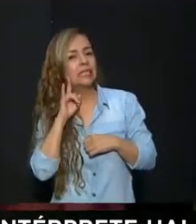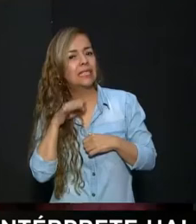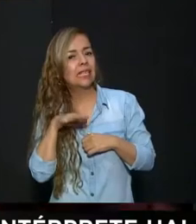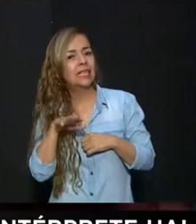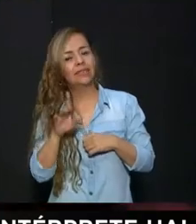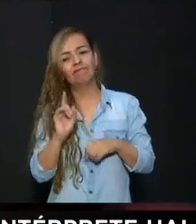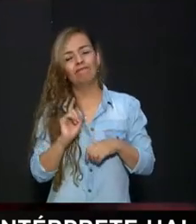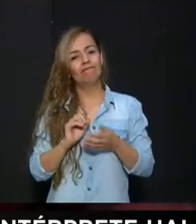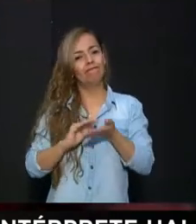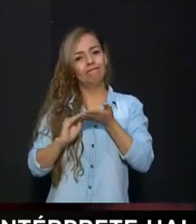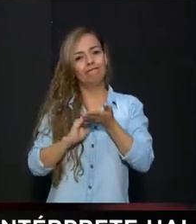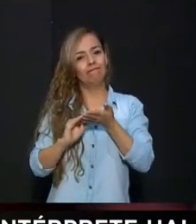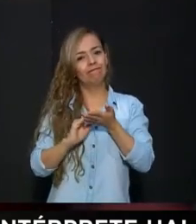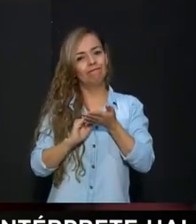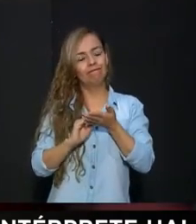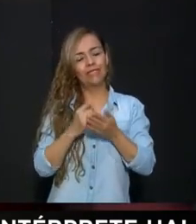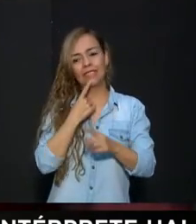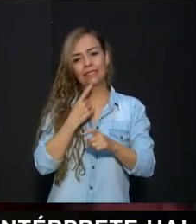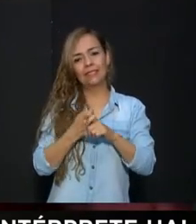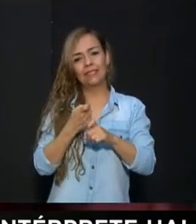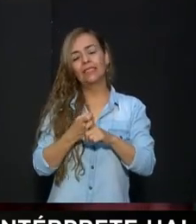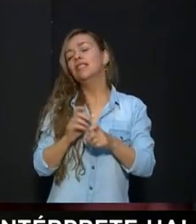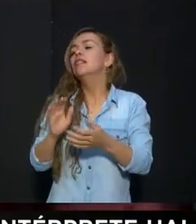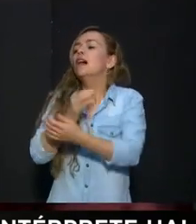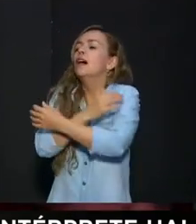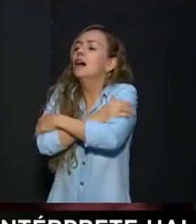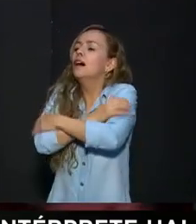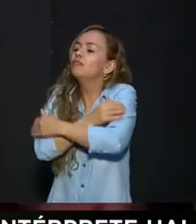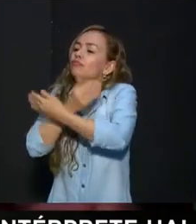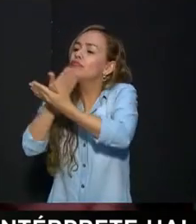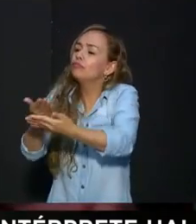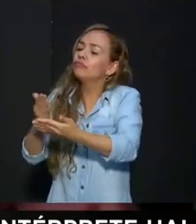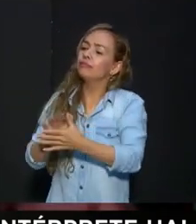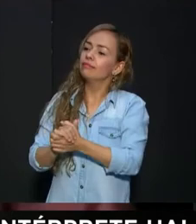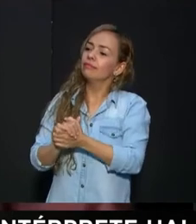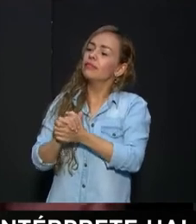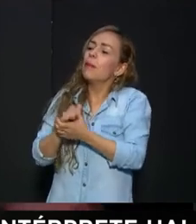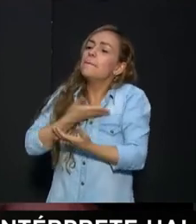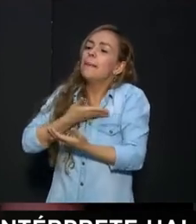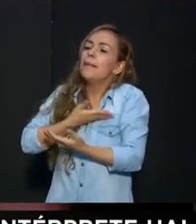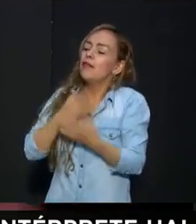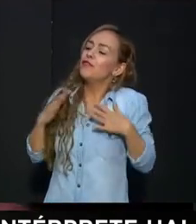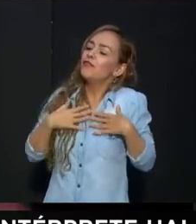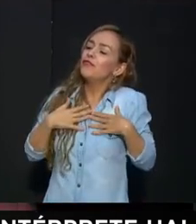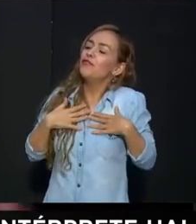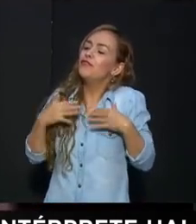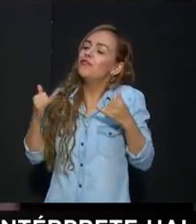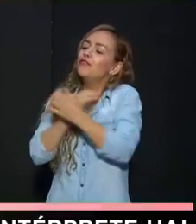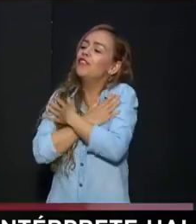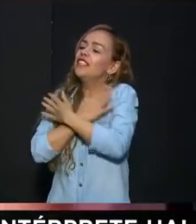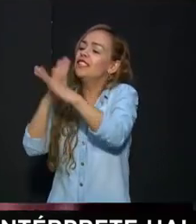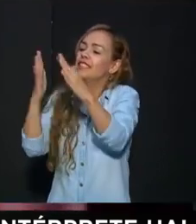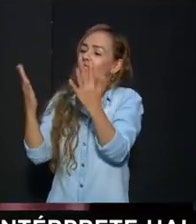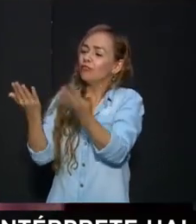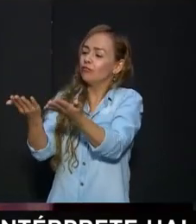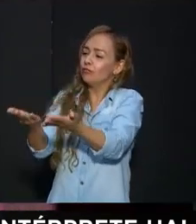Daisy, Claritza, les enviamos un abrazo gigante Qué rico que estén conectados con nosotros Y a usted, mamá, la felicitamos por esta labor que realiza